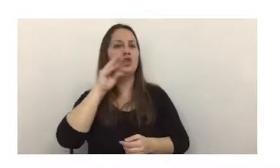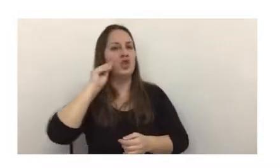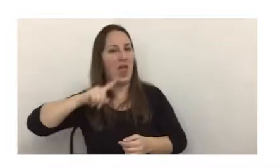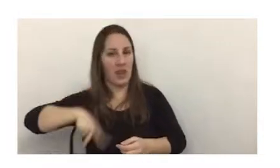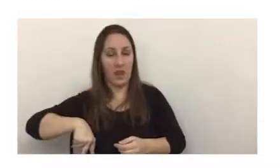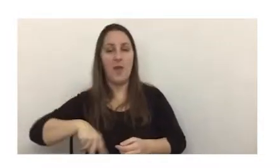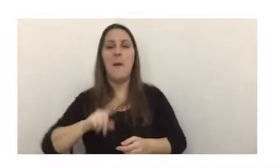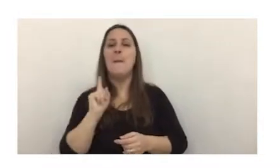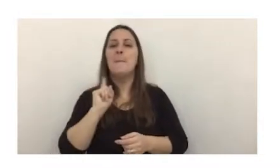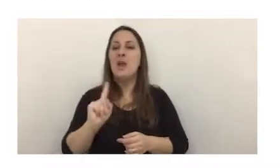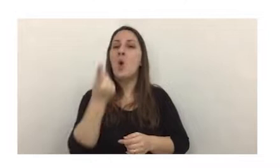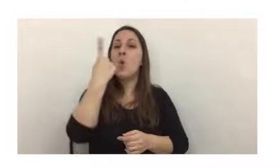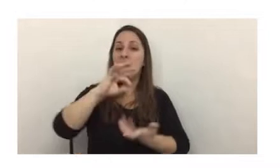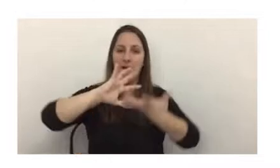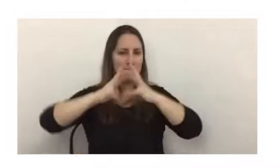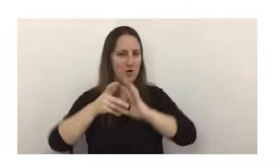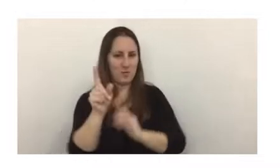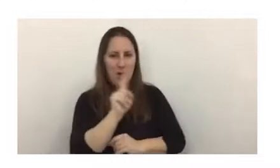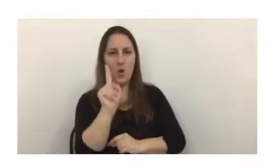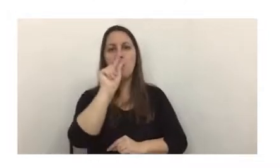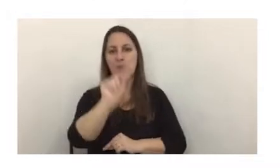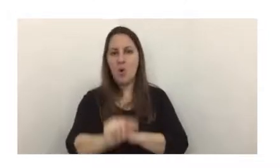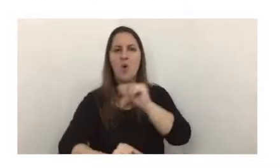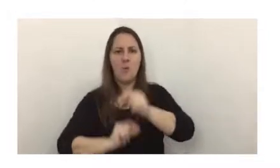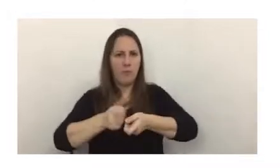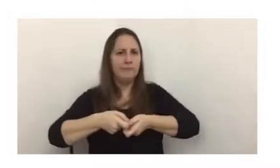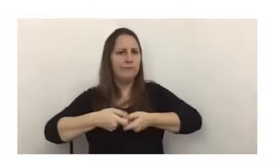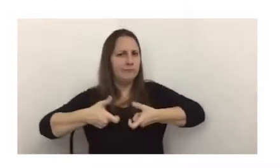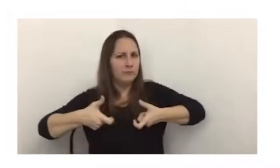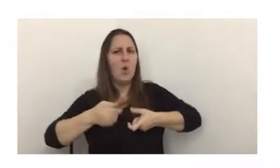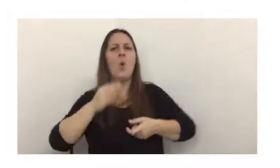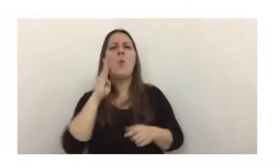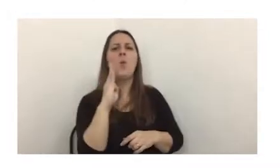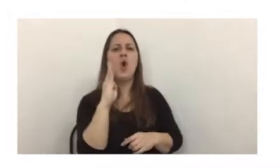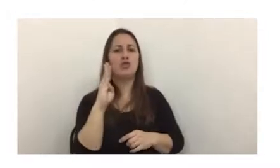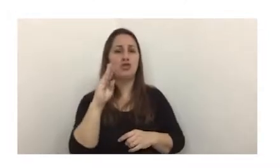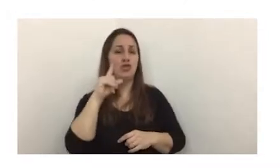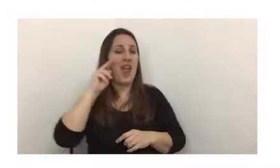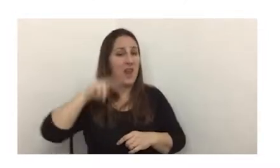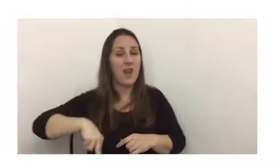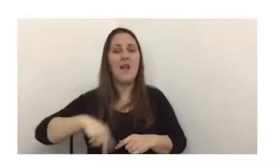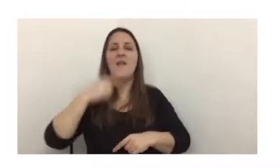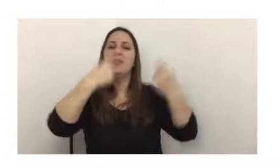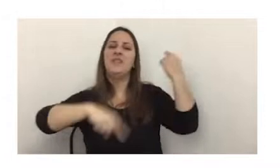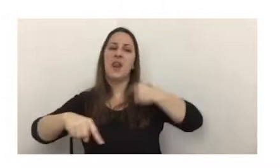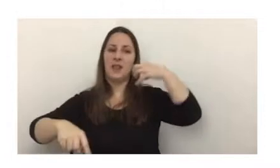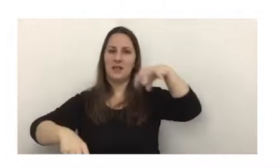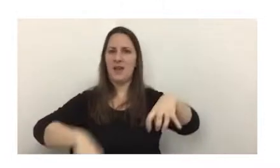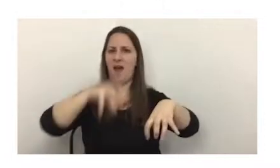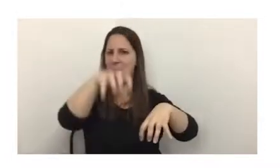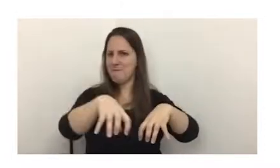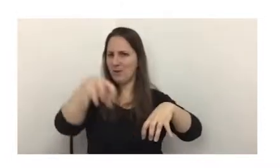manera es la única. Cada vez más vemos el uso de la blockchain en distintos ámbitos y no